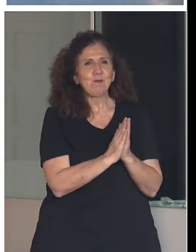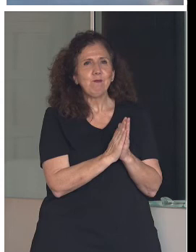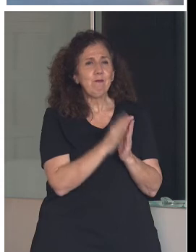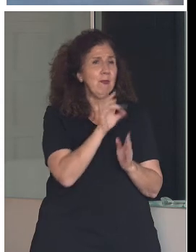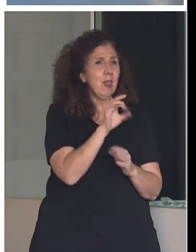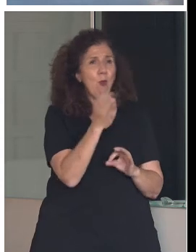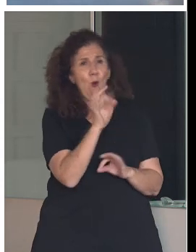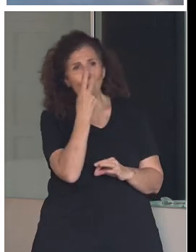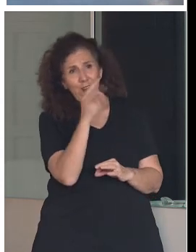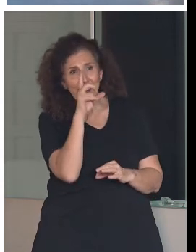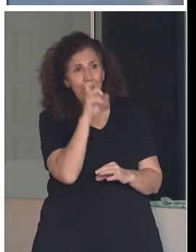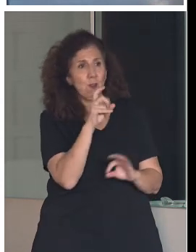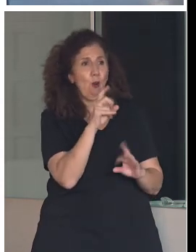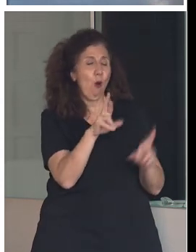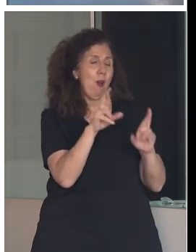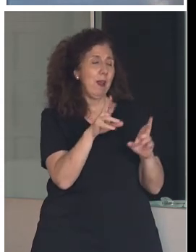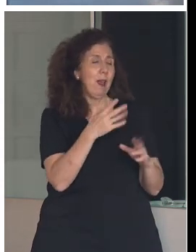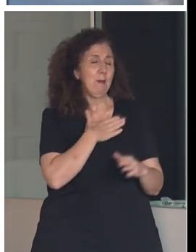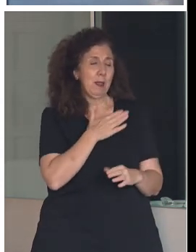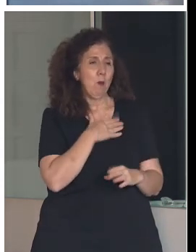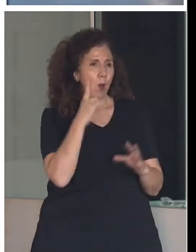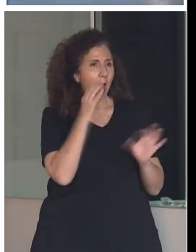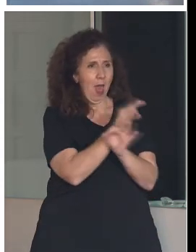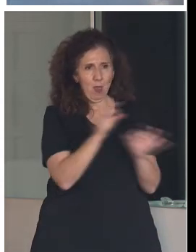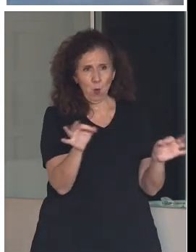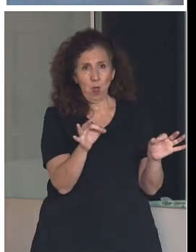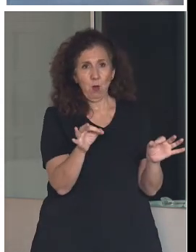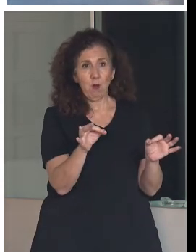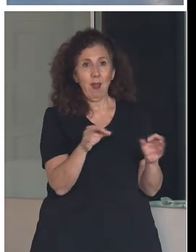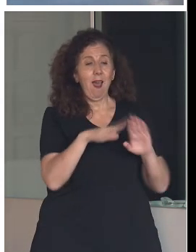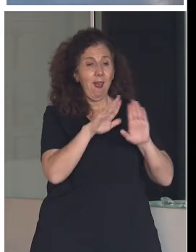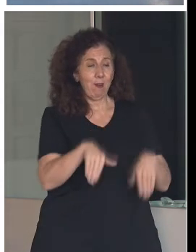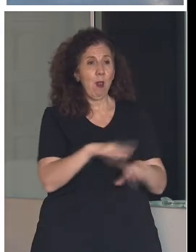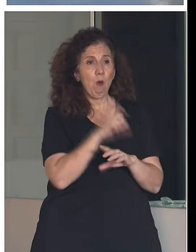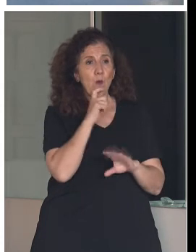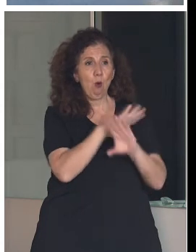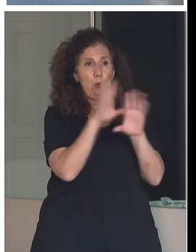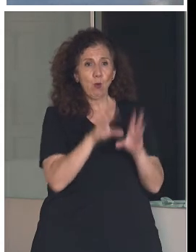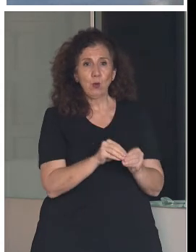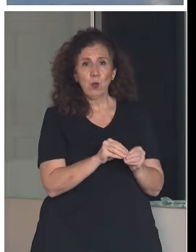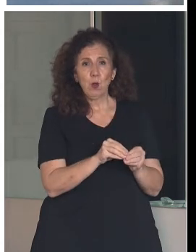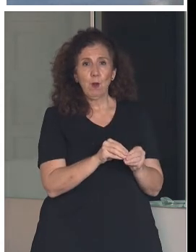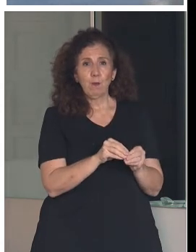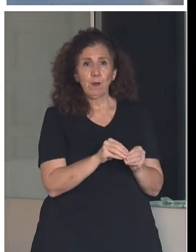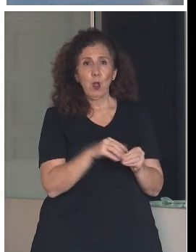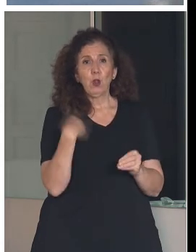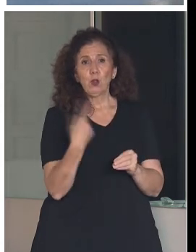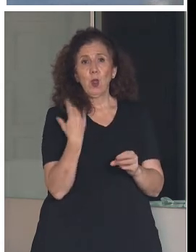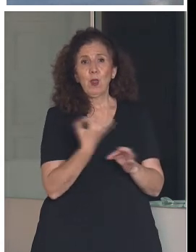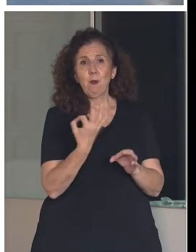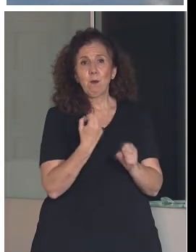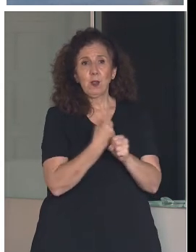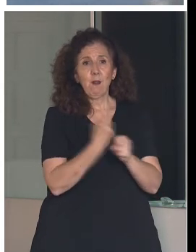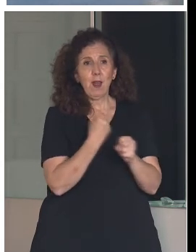consigamos que el patrimonio esté adecuado. Pero, al final, como conclusión, es que tenemos que trabajar desde la